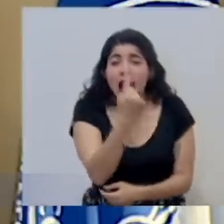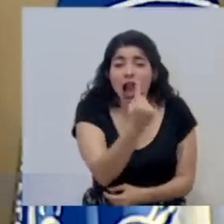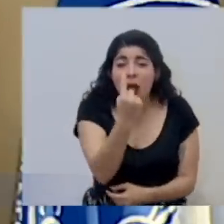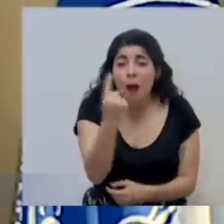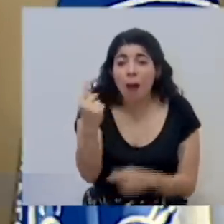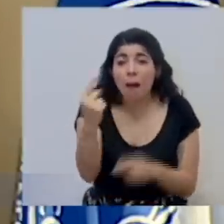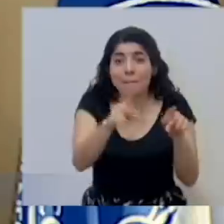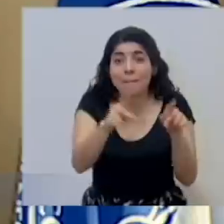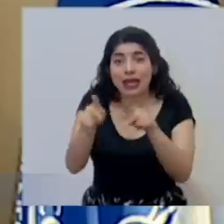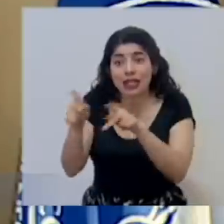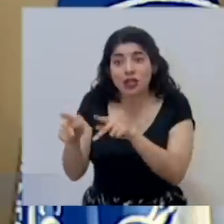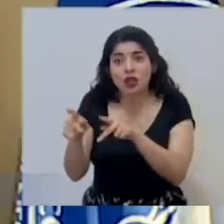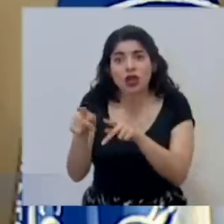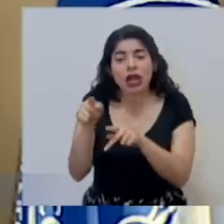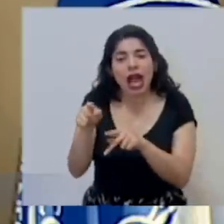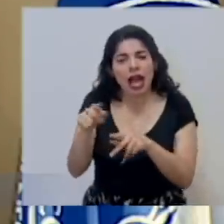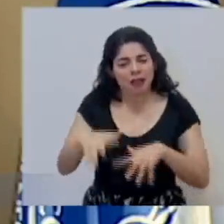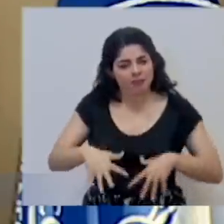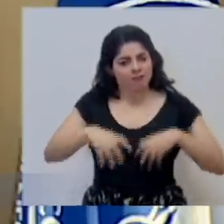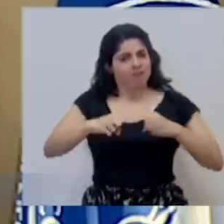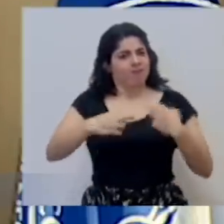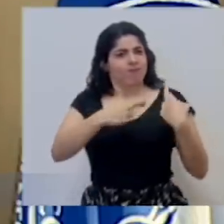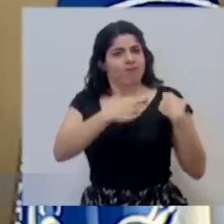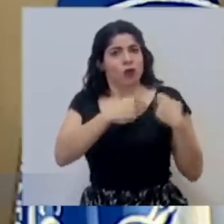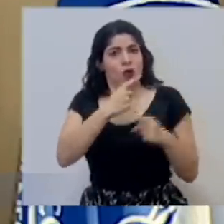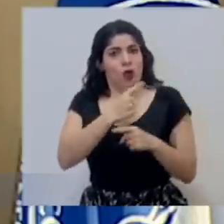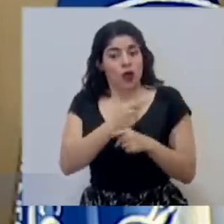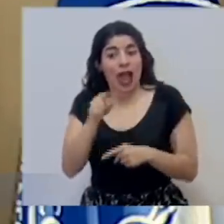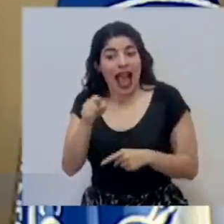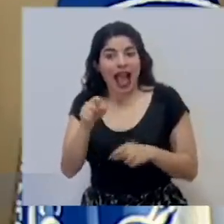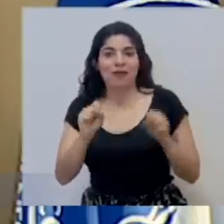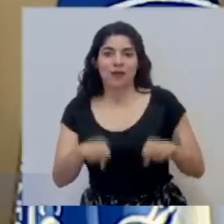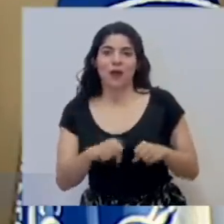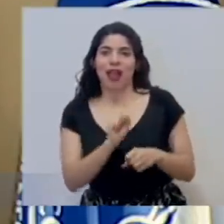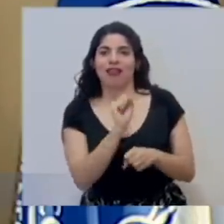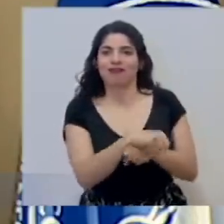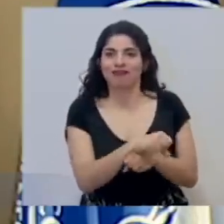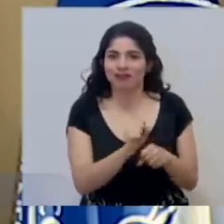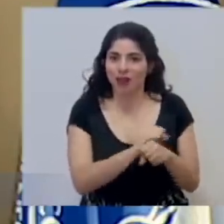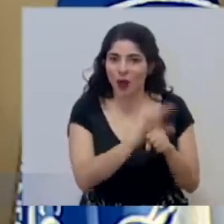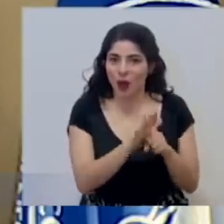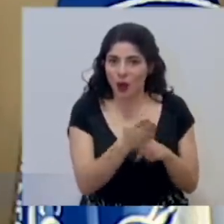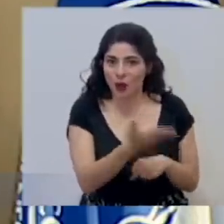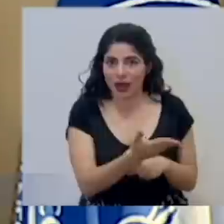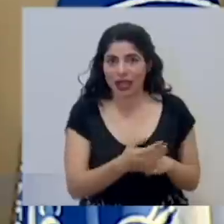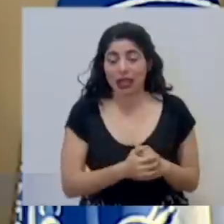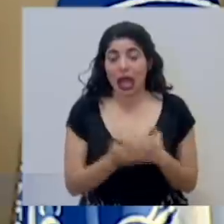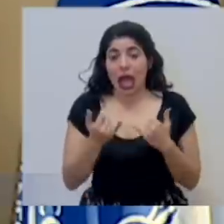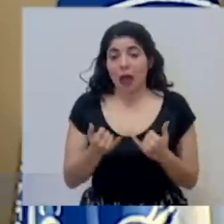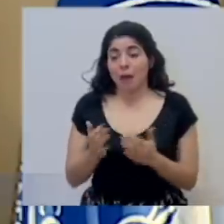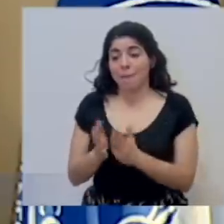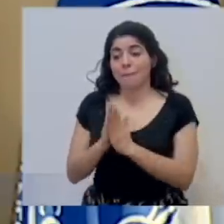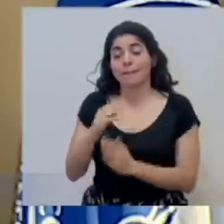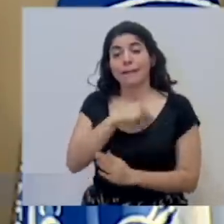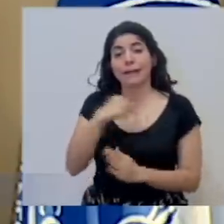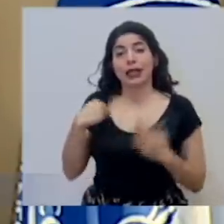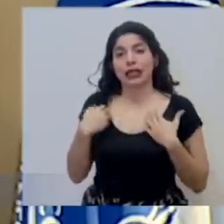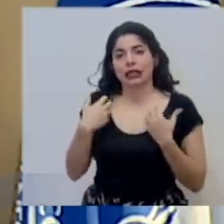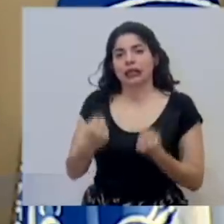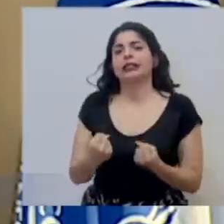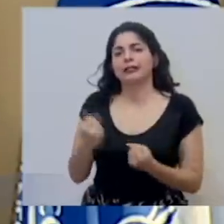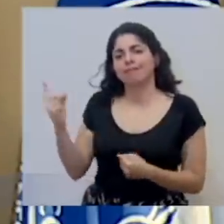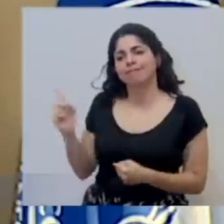a la vez, cada quien haciendo lo correcto. En este momento le voy a pedir al ministro de Salud